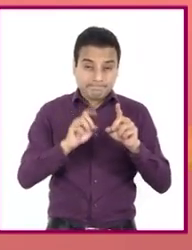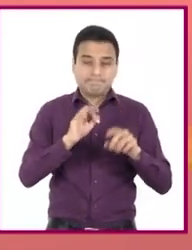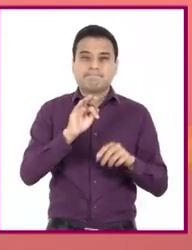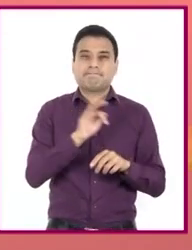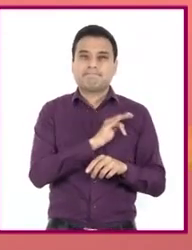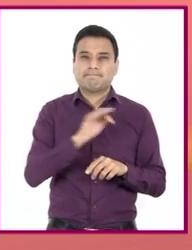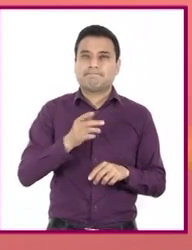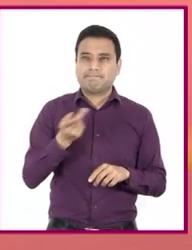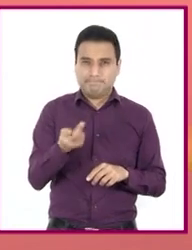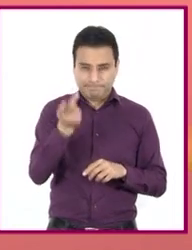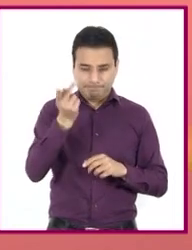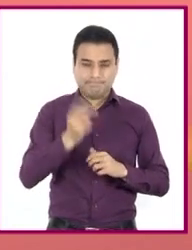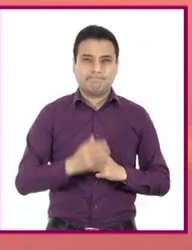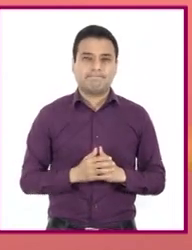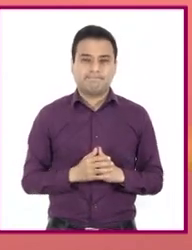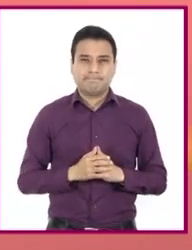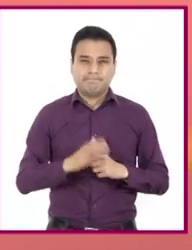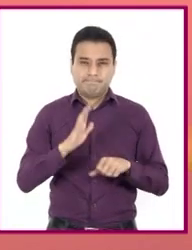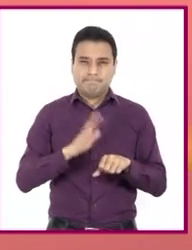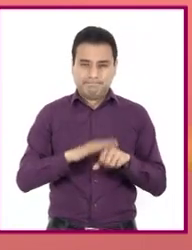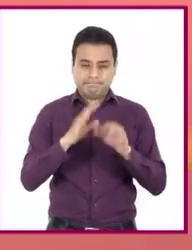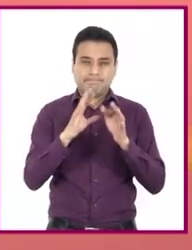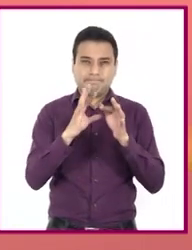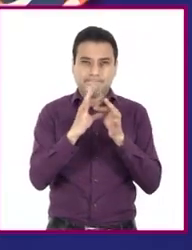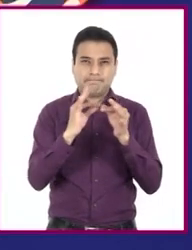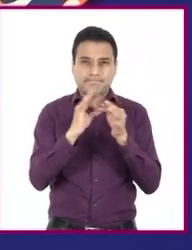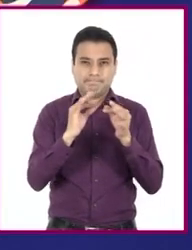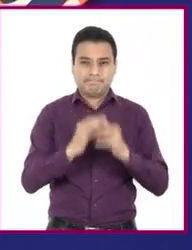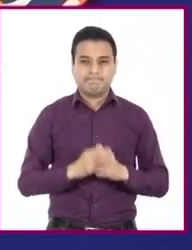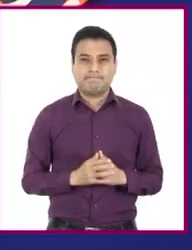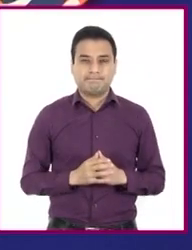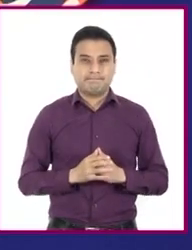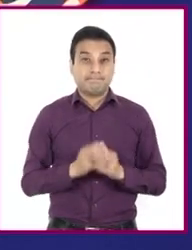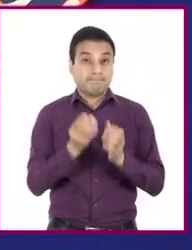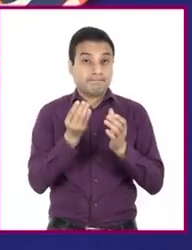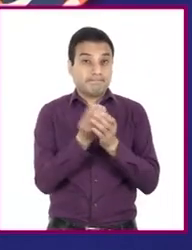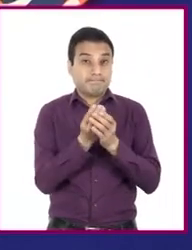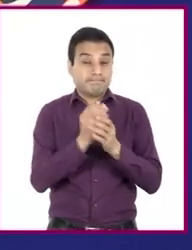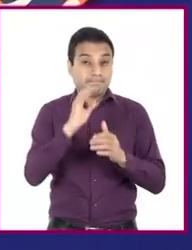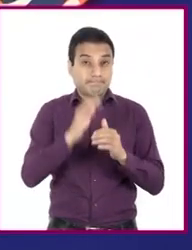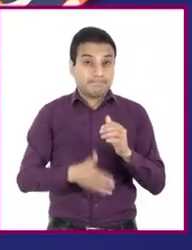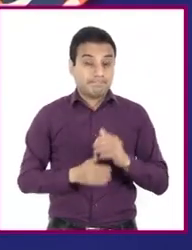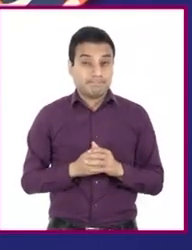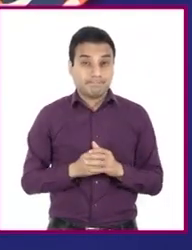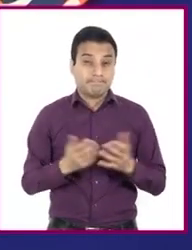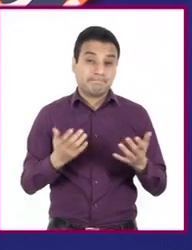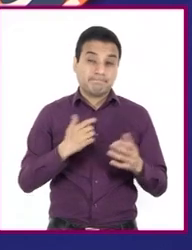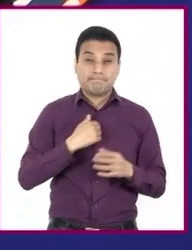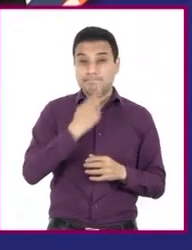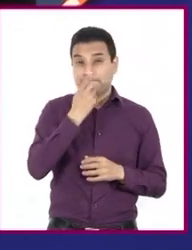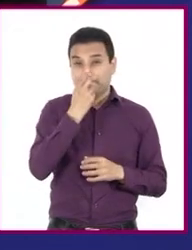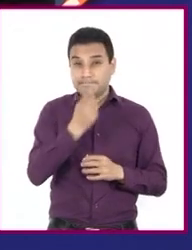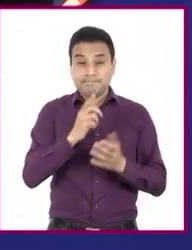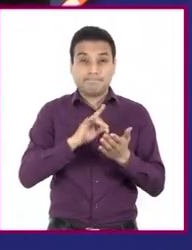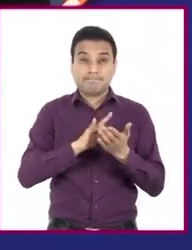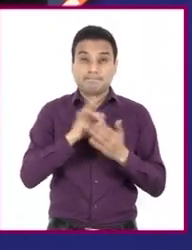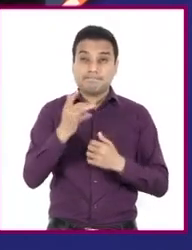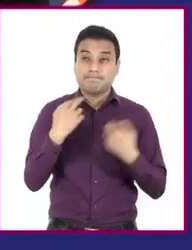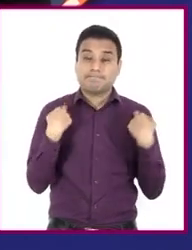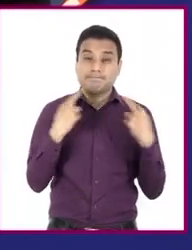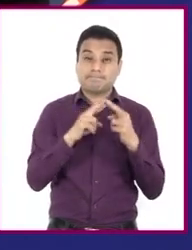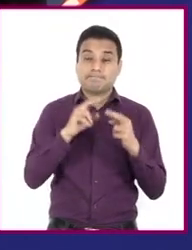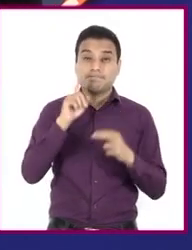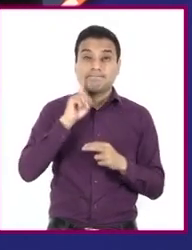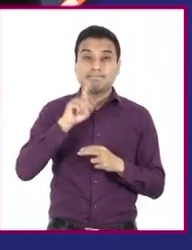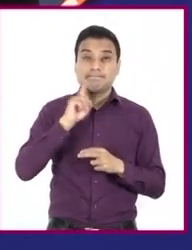tienen dudas o quieren ampliar la información de esta sesión. Hemos llegado al final de nuestra sesión. No me queda más que agradecerle a la maestra Claudia